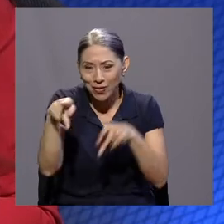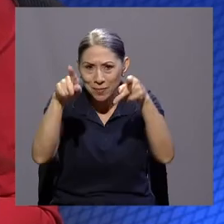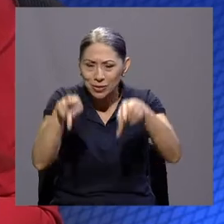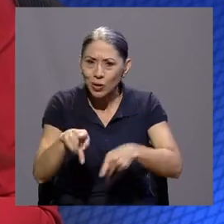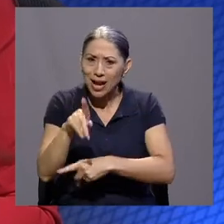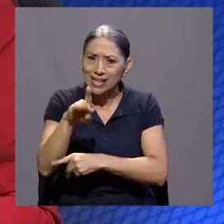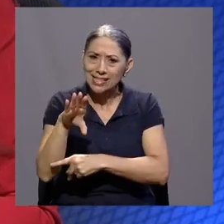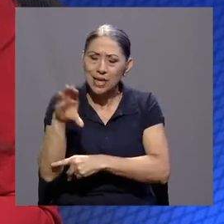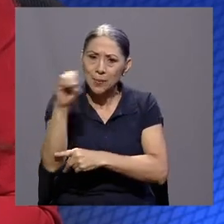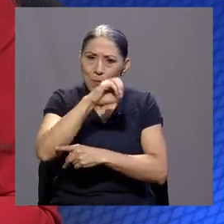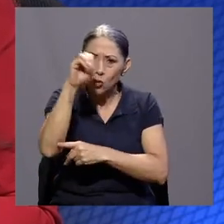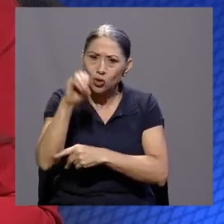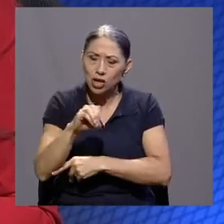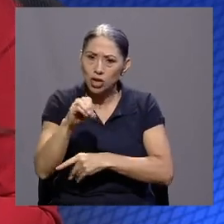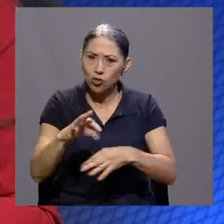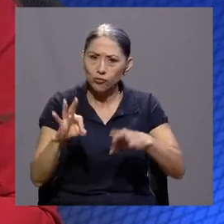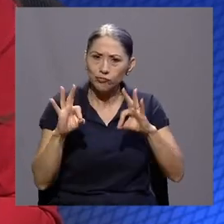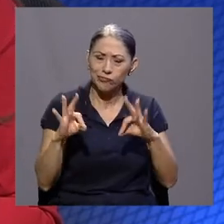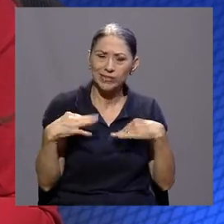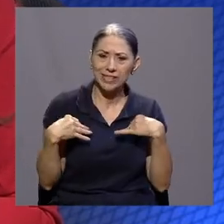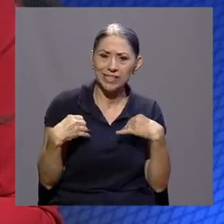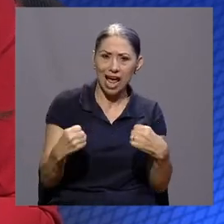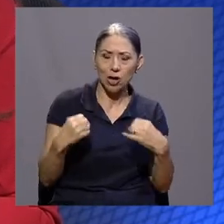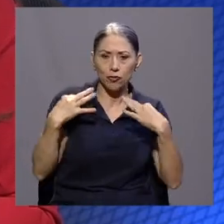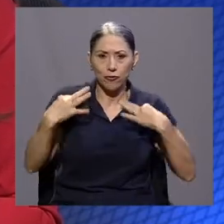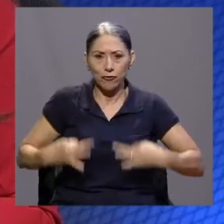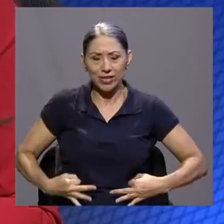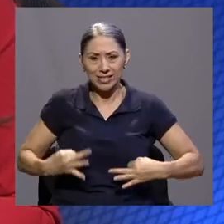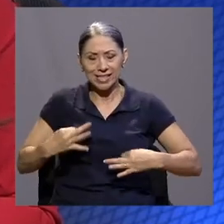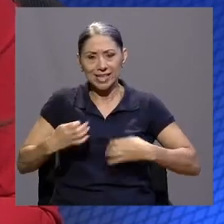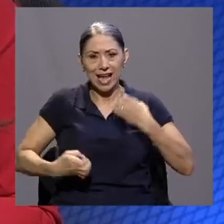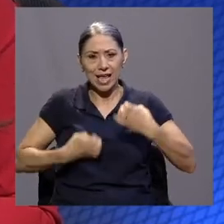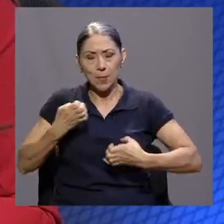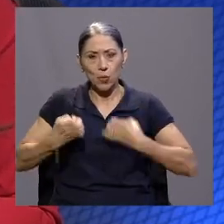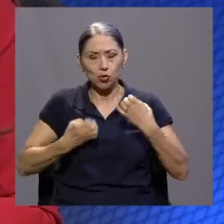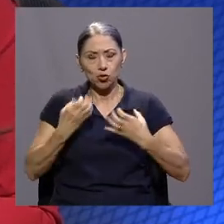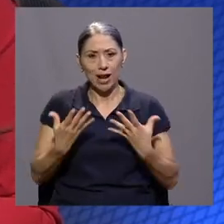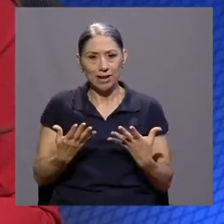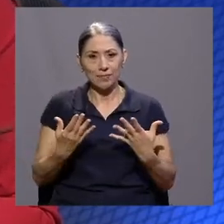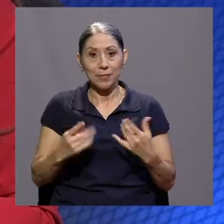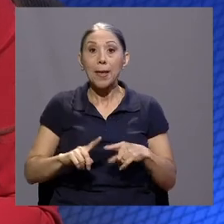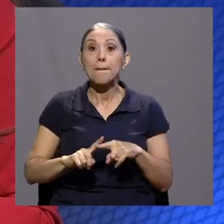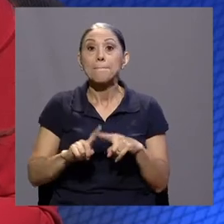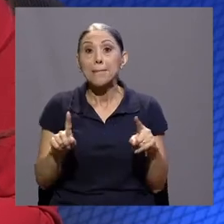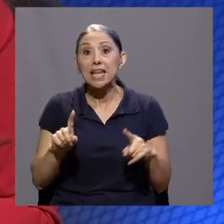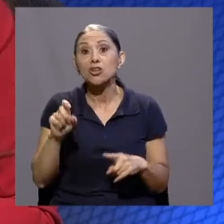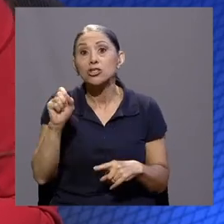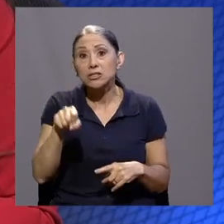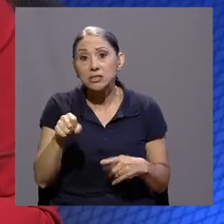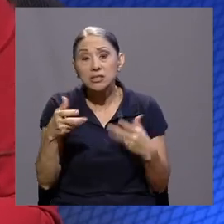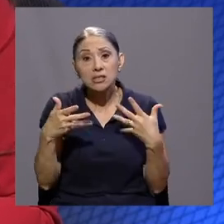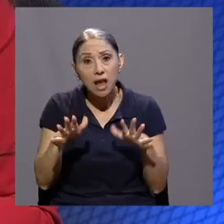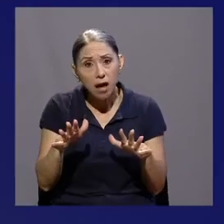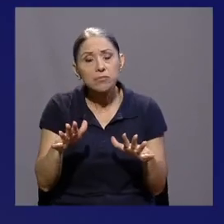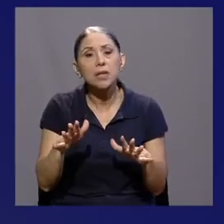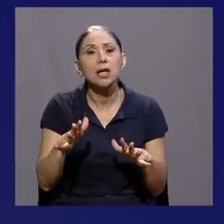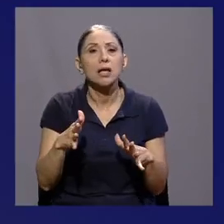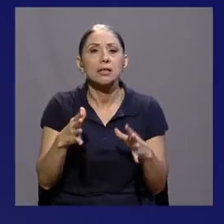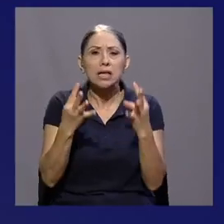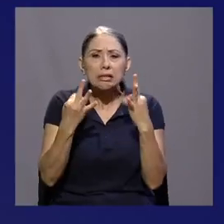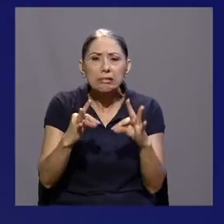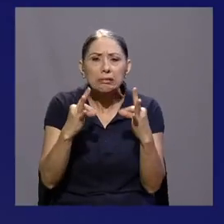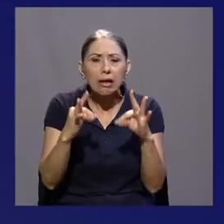físicamente como emocionalmente. Pero sí se ha ido, no todas las empresas, ¿verdad?, concientizando esto, esta situación.